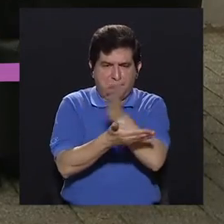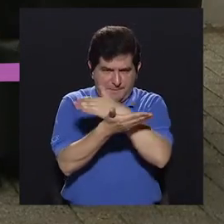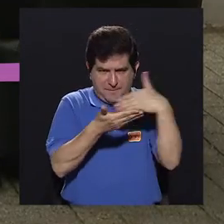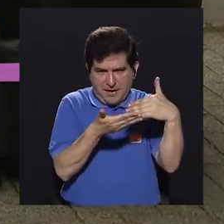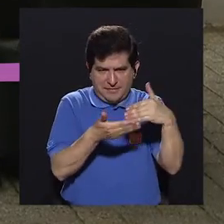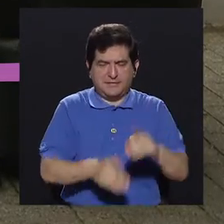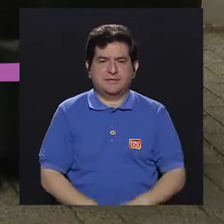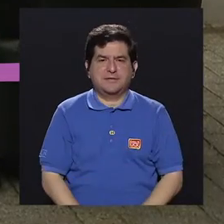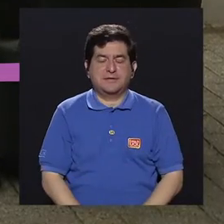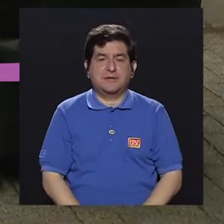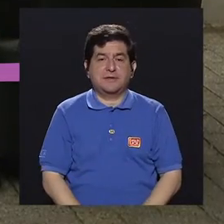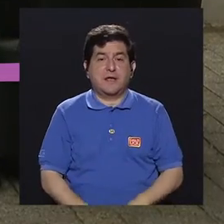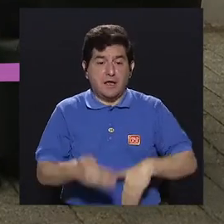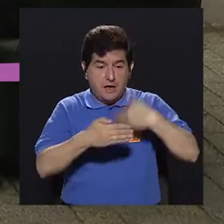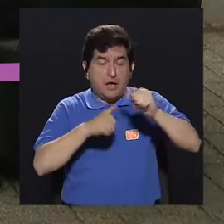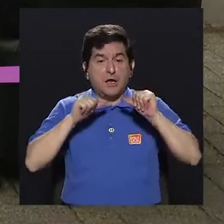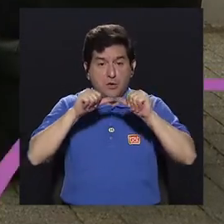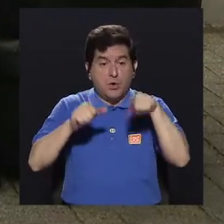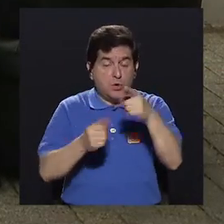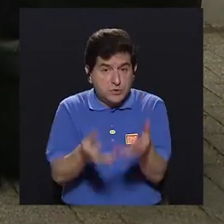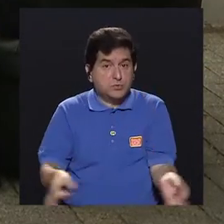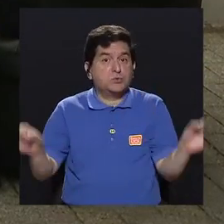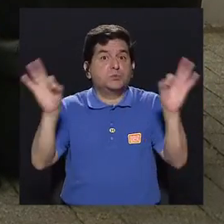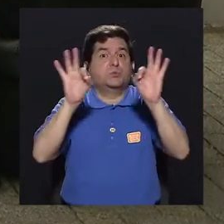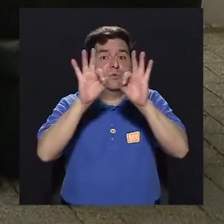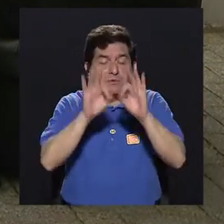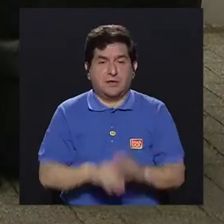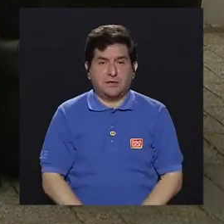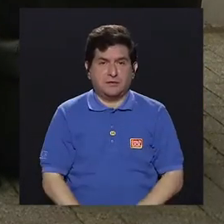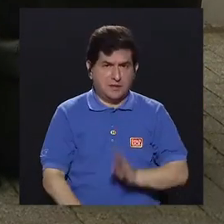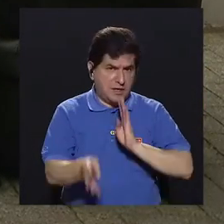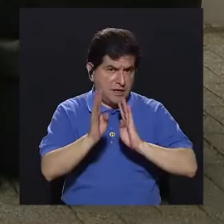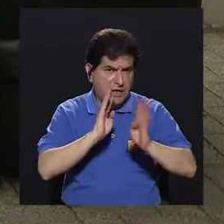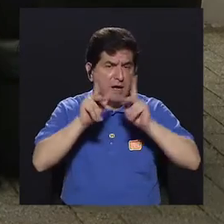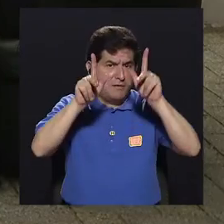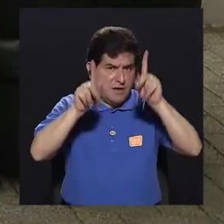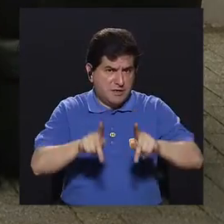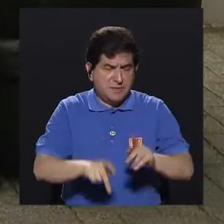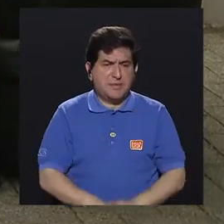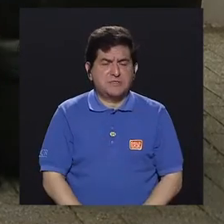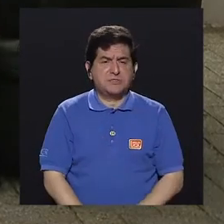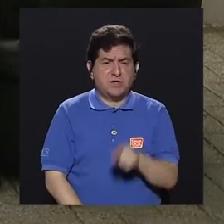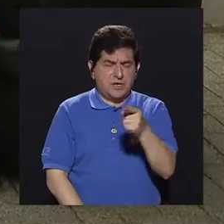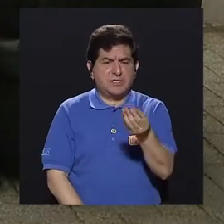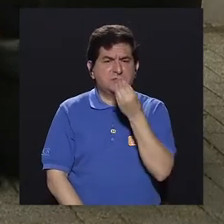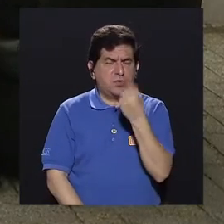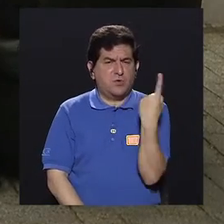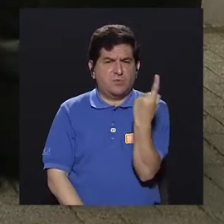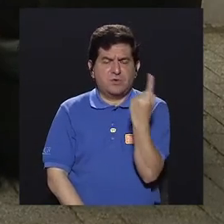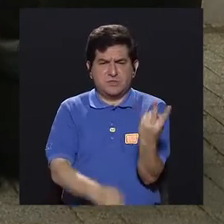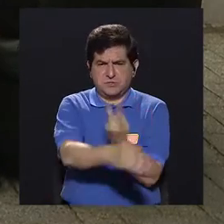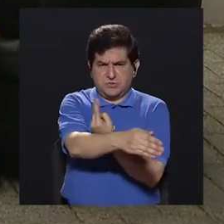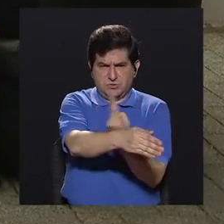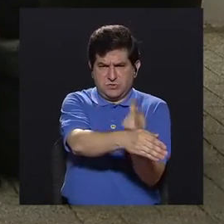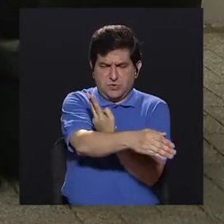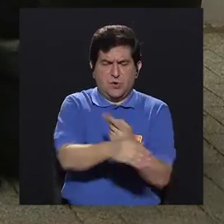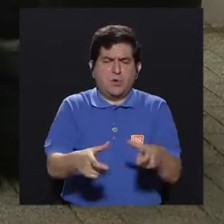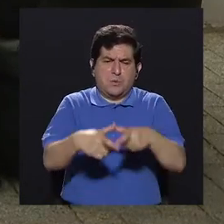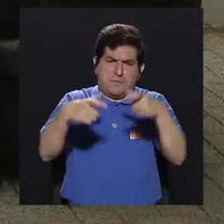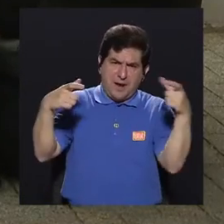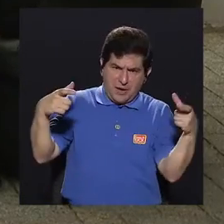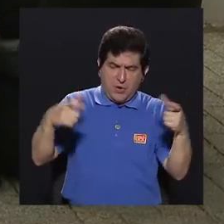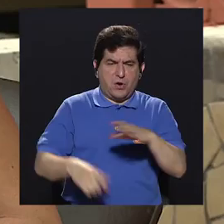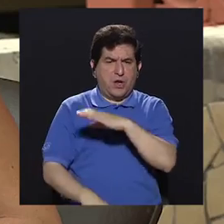bloque y necesito retomar eso porque es muy importante. Porque estamos refiriéndonos a las personas que son vegetarianas en su mayoría